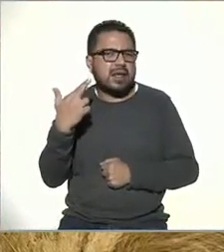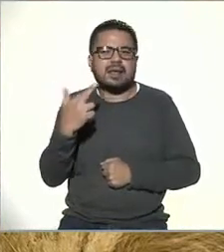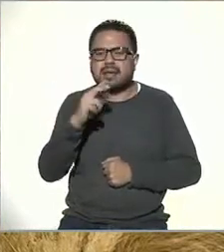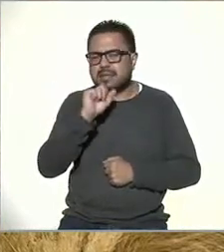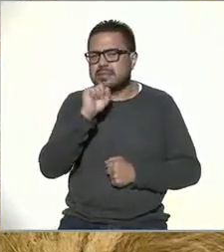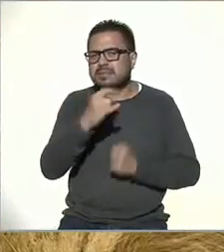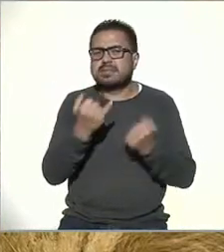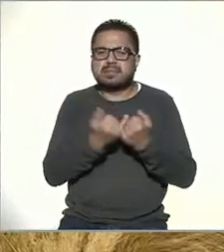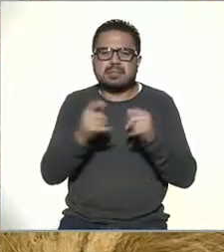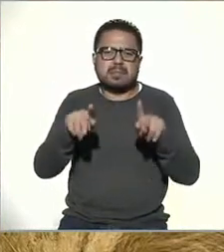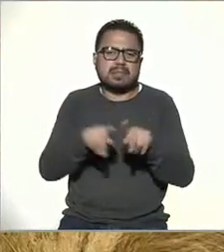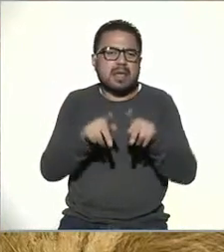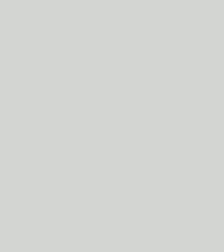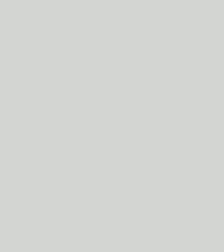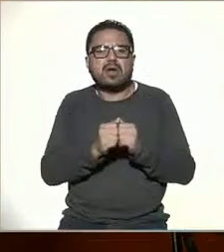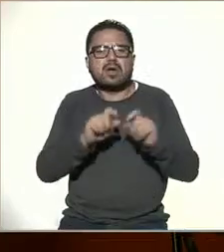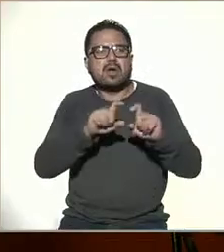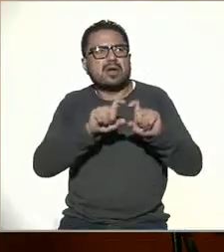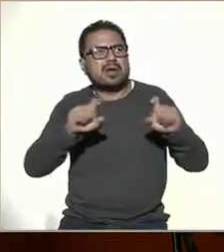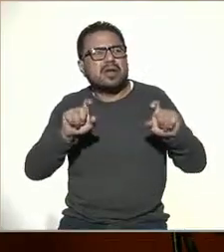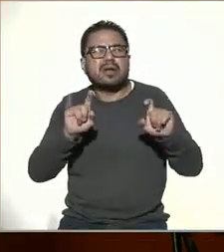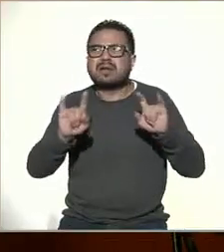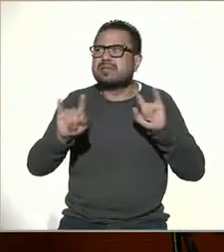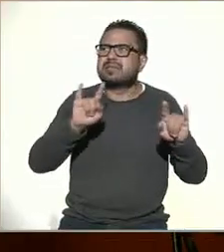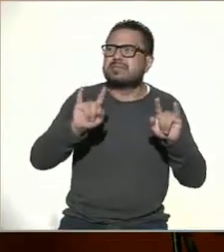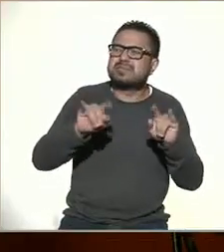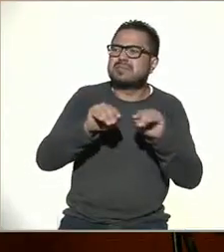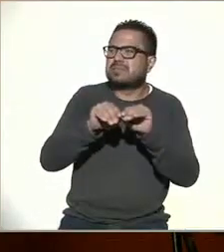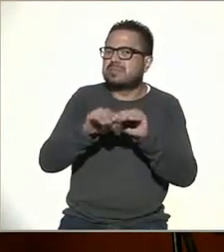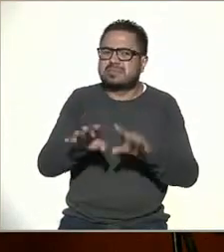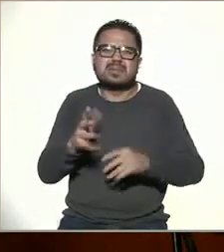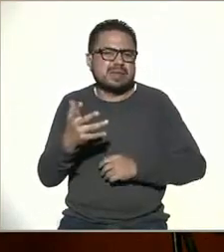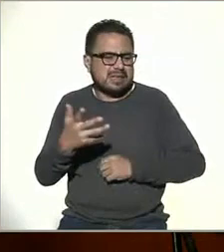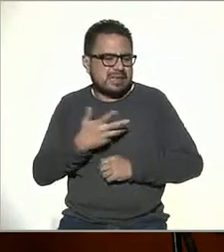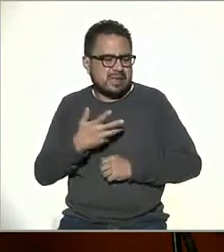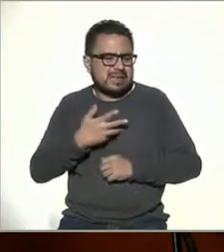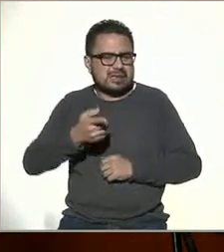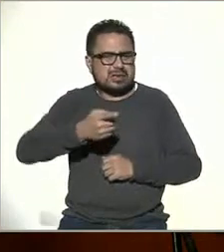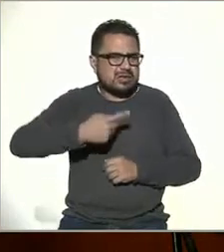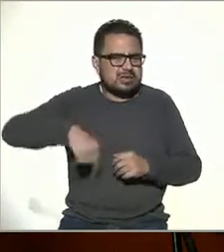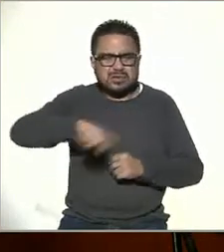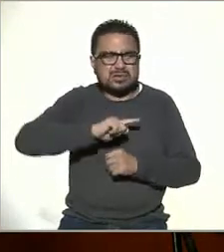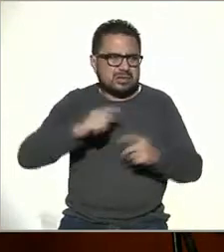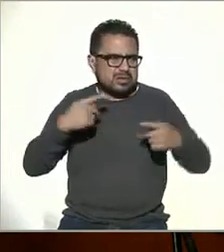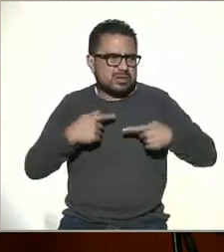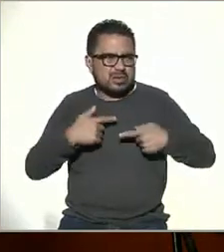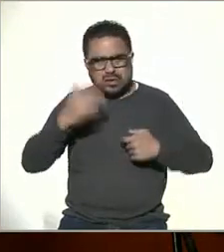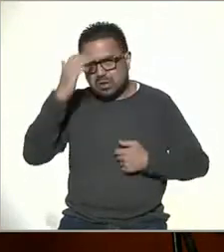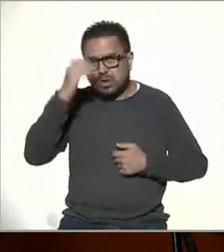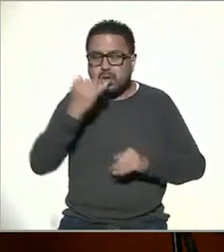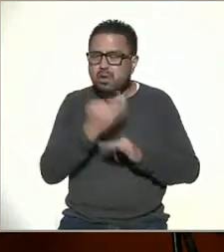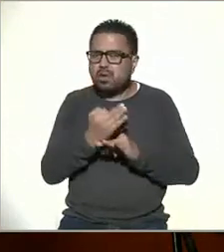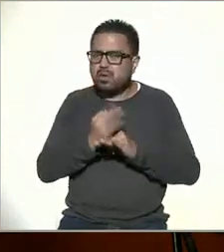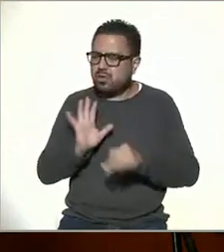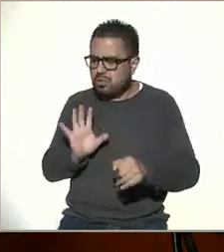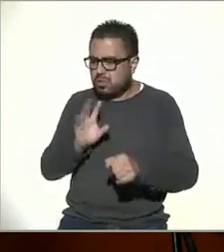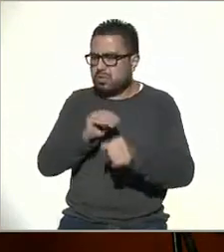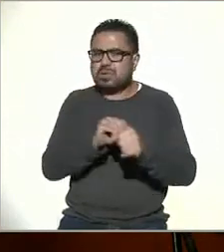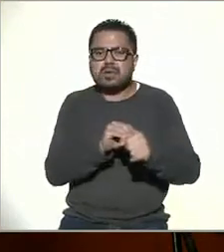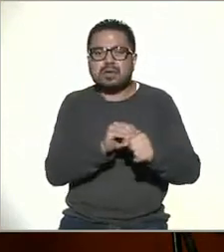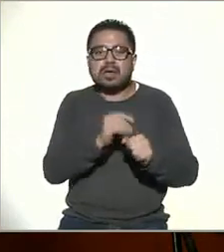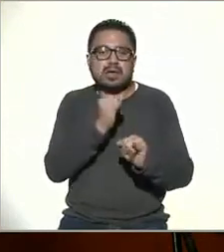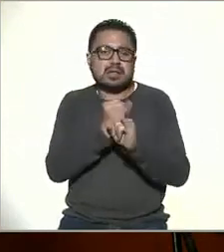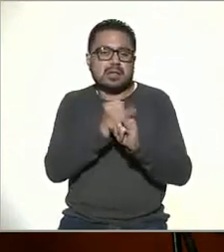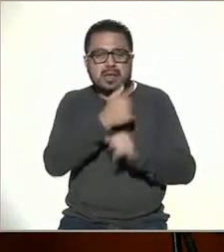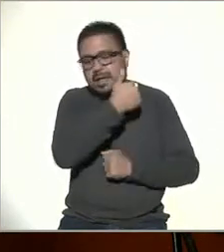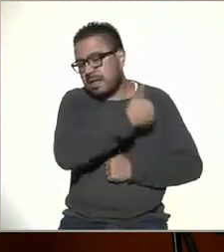supuesto a los periódicos a la prensa todos los medios habidos y por haber que conocía la humanidad están concentrados hoy en internet y cada